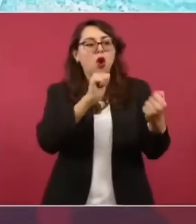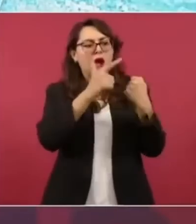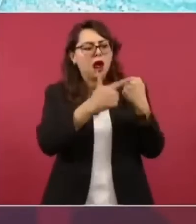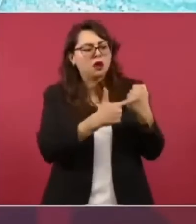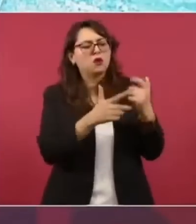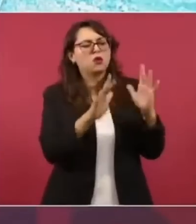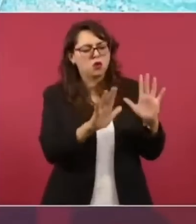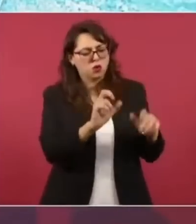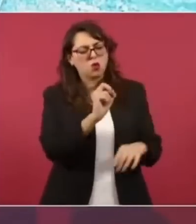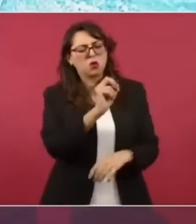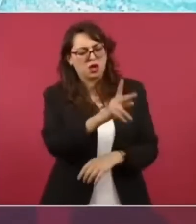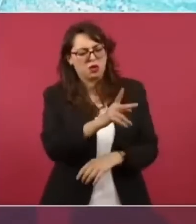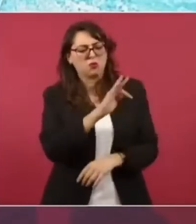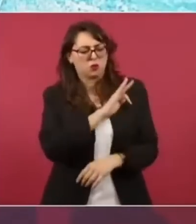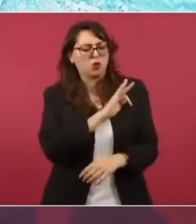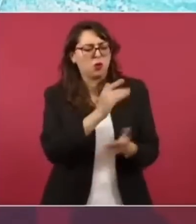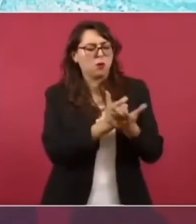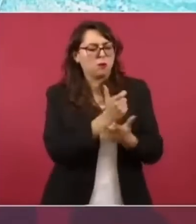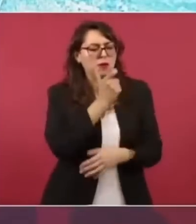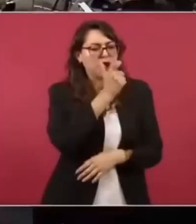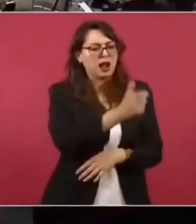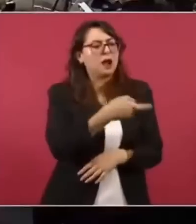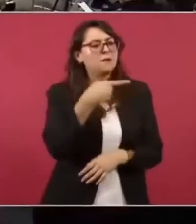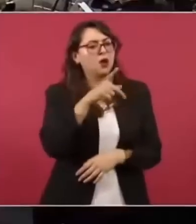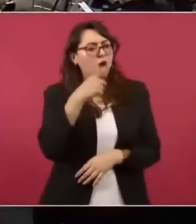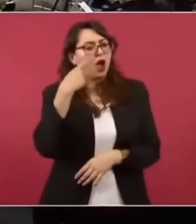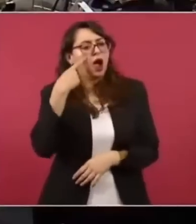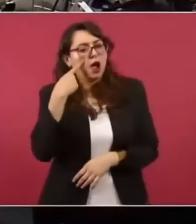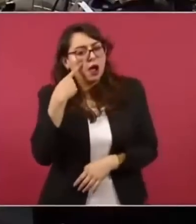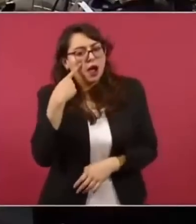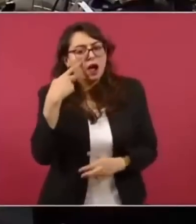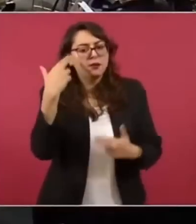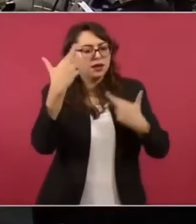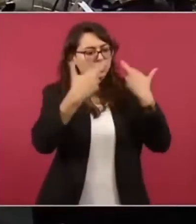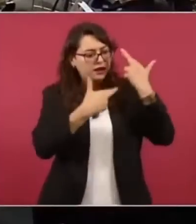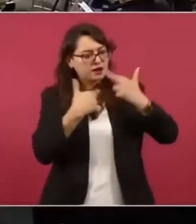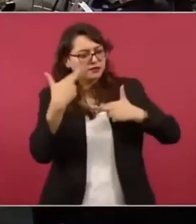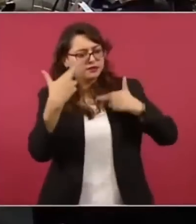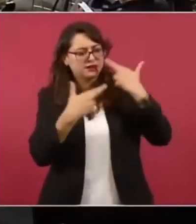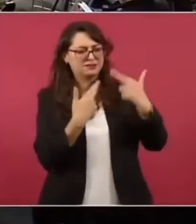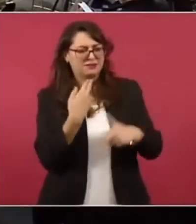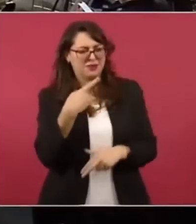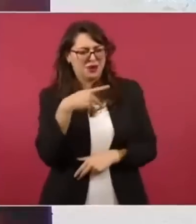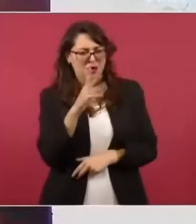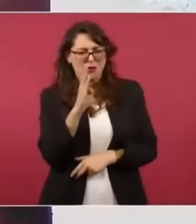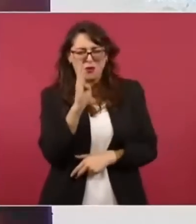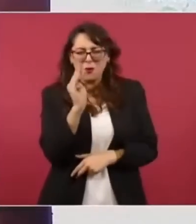pero imagínense pagar nueve mil quinientos millones